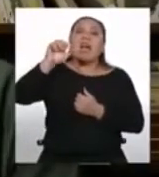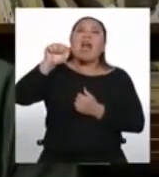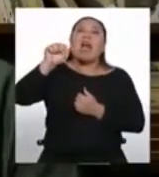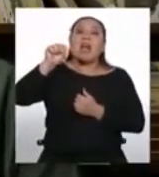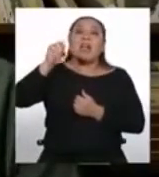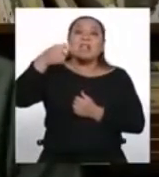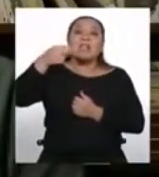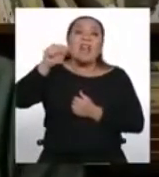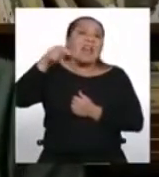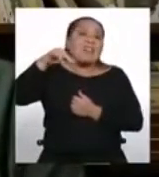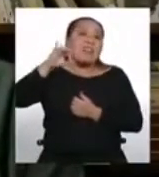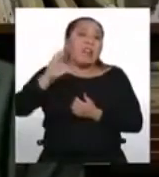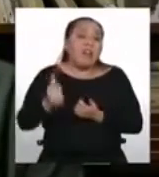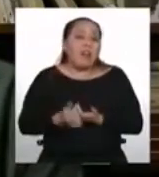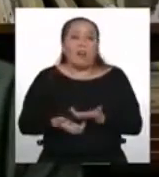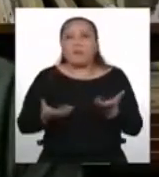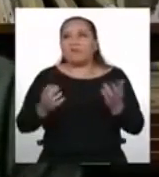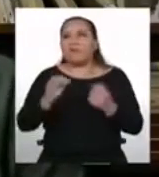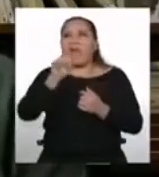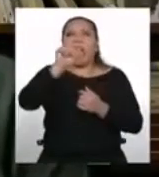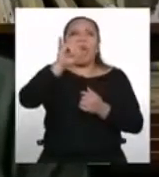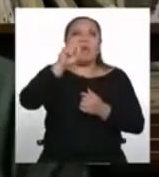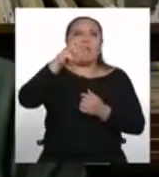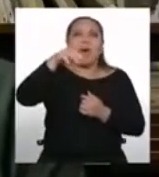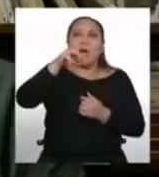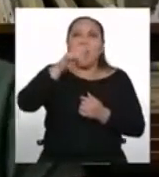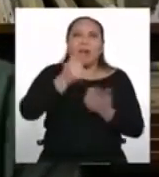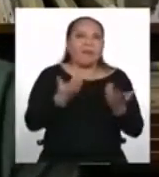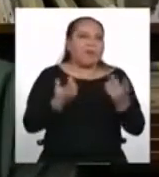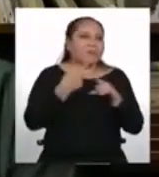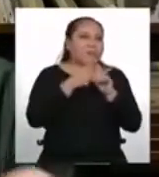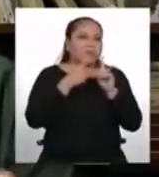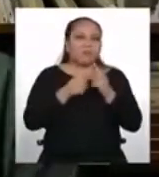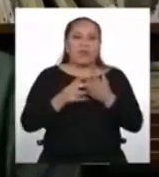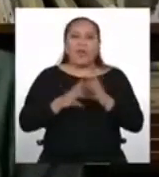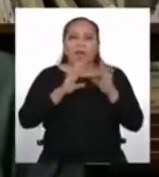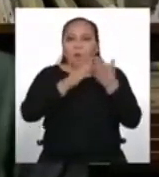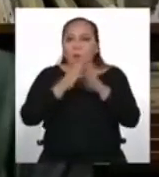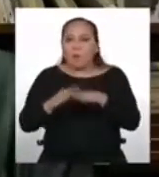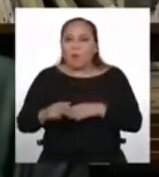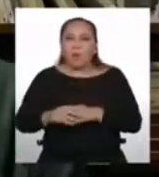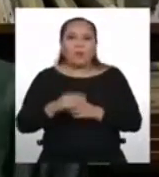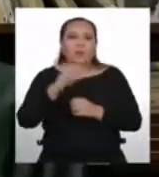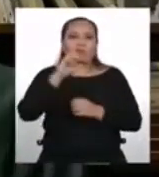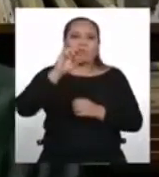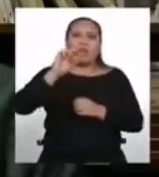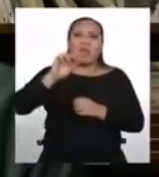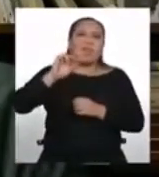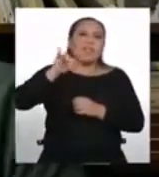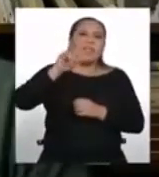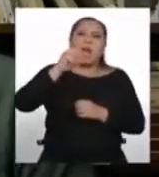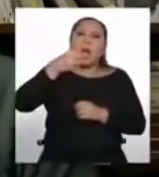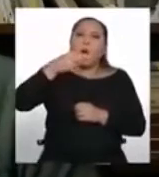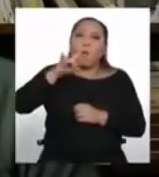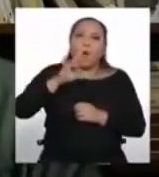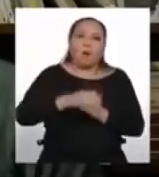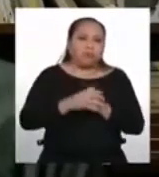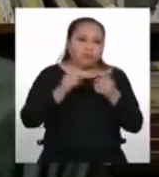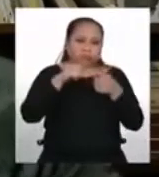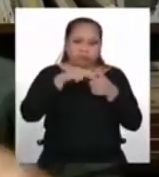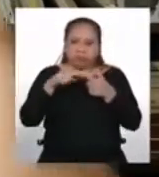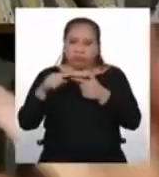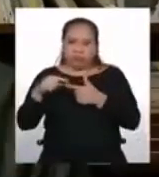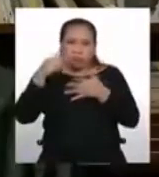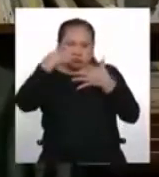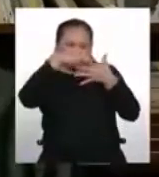como el pueblo Aymara, como el Shipibo, como el pueblo Yagua, como los Kakataibo, como